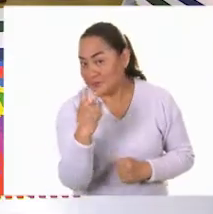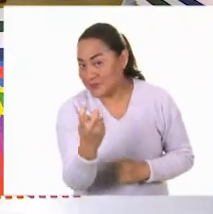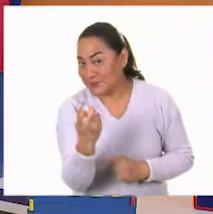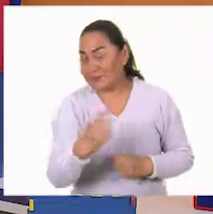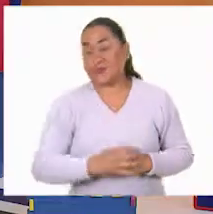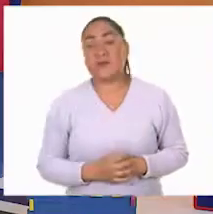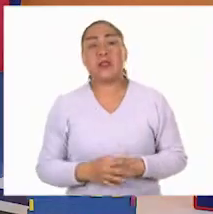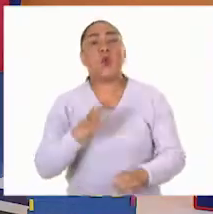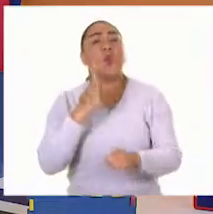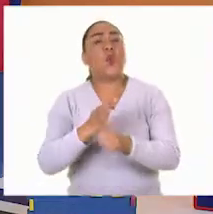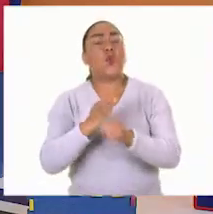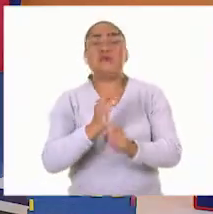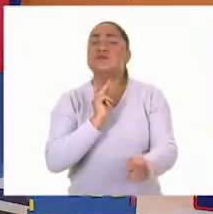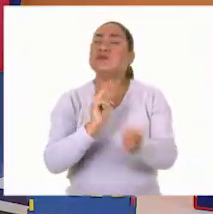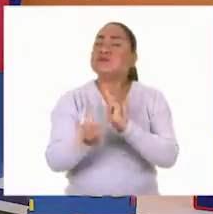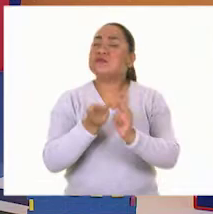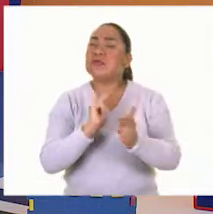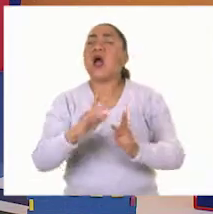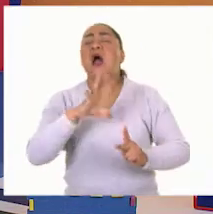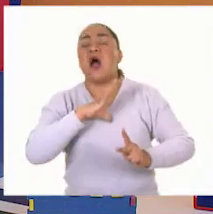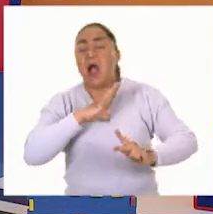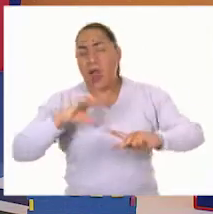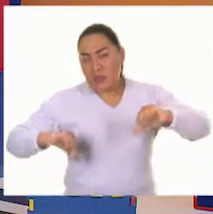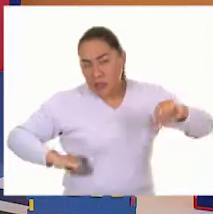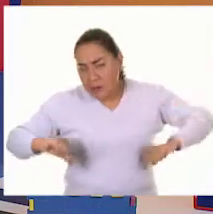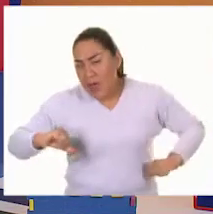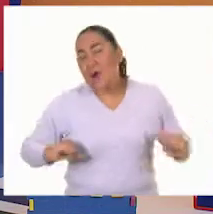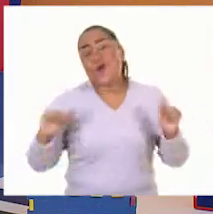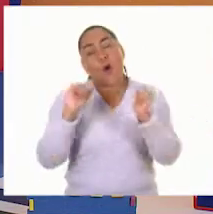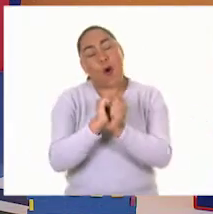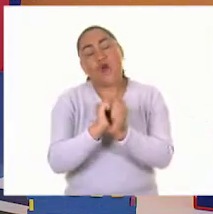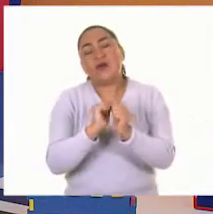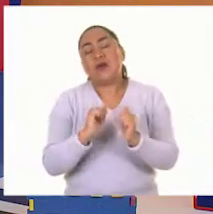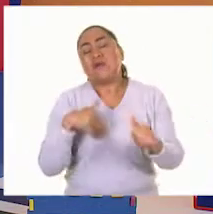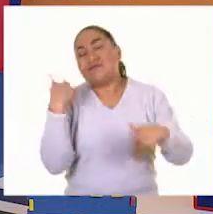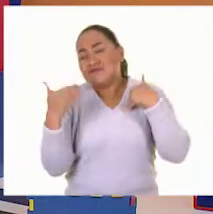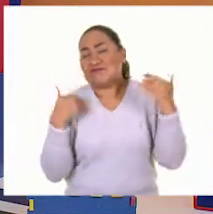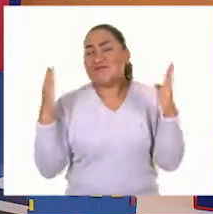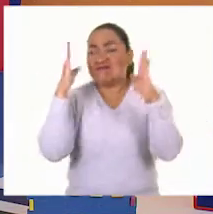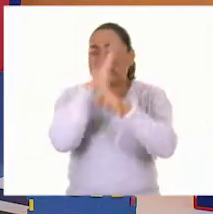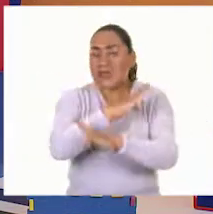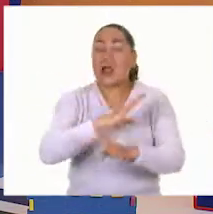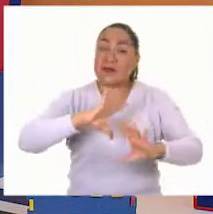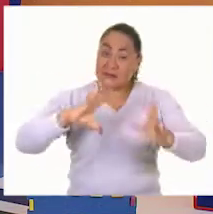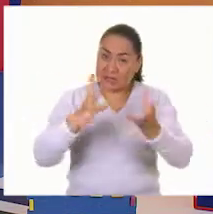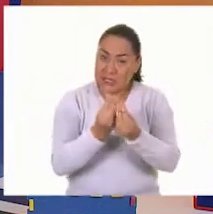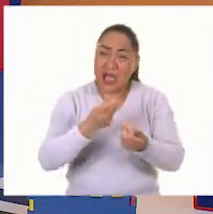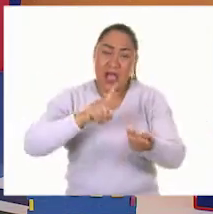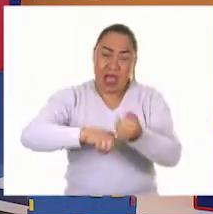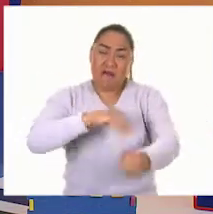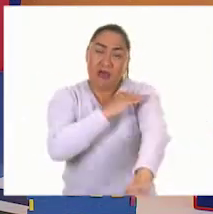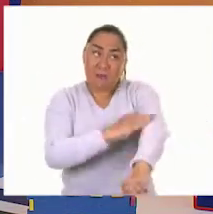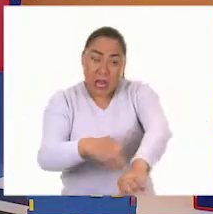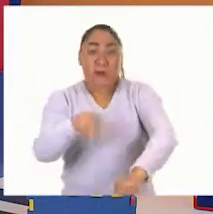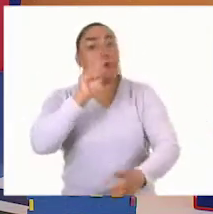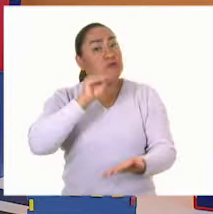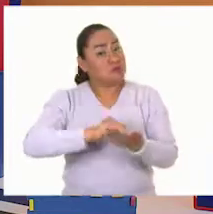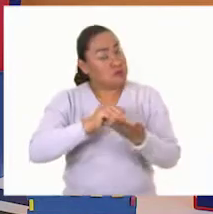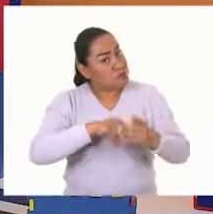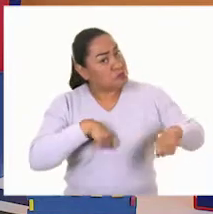Hoy vamos a hablar sobre algunas actividades recreativas que realizaban las familias y que siguen realizando actualmente.